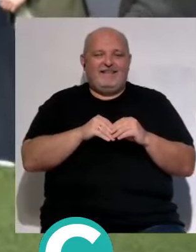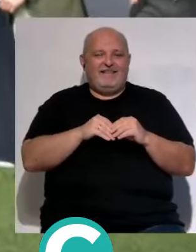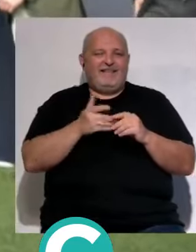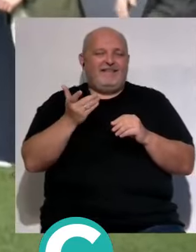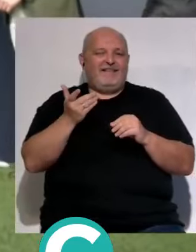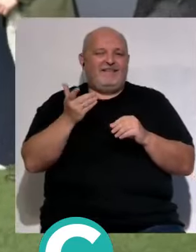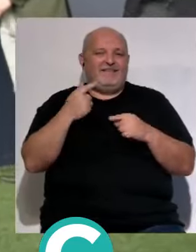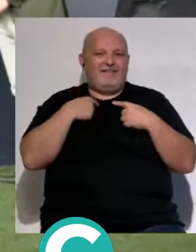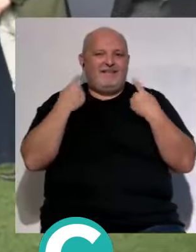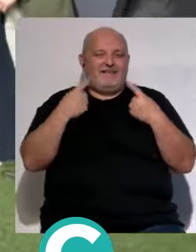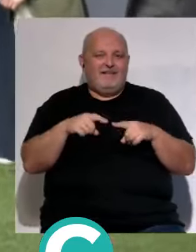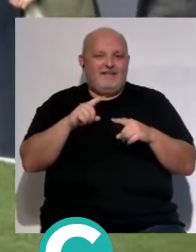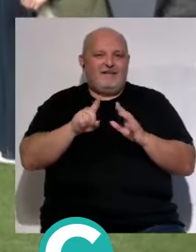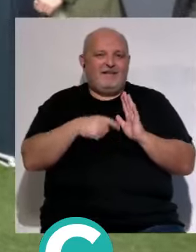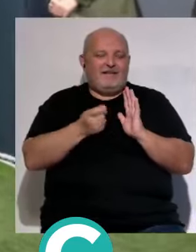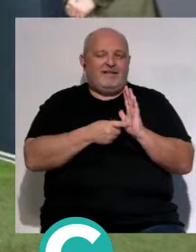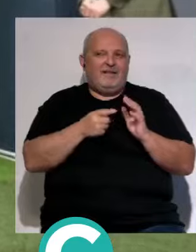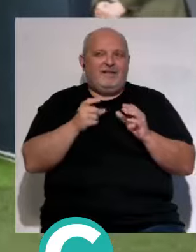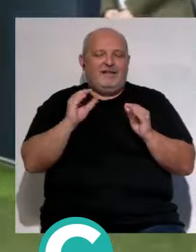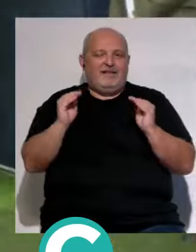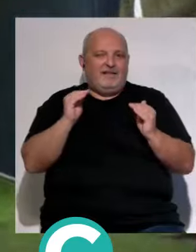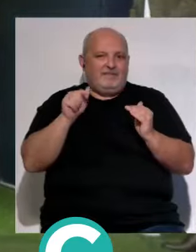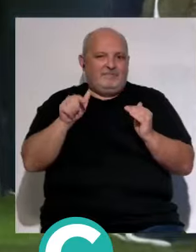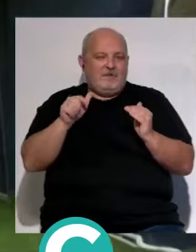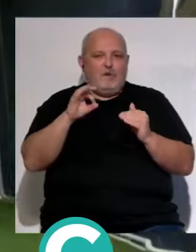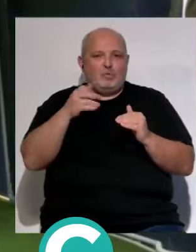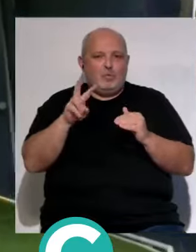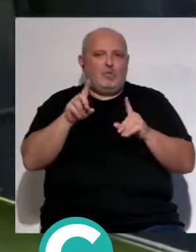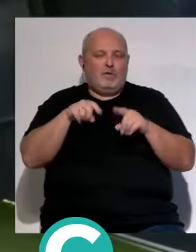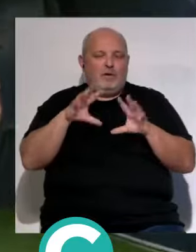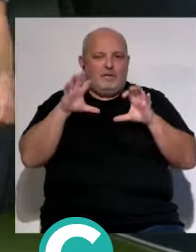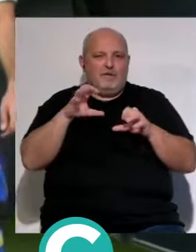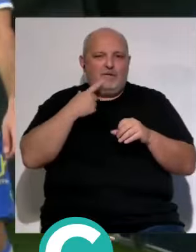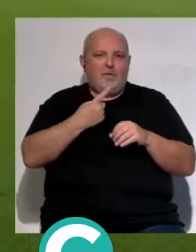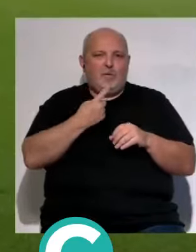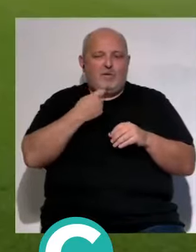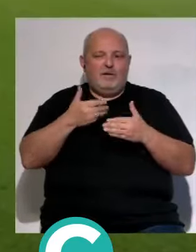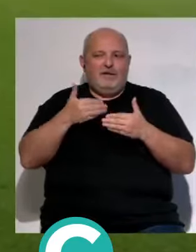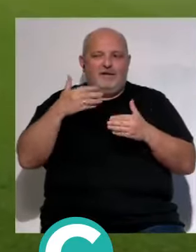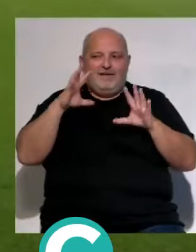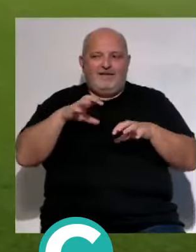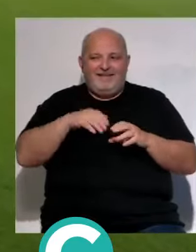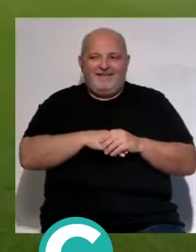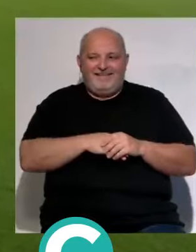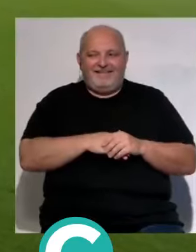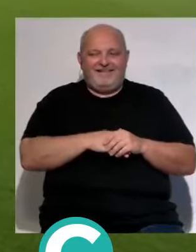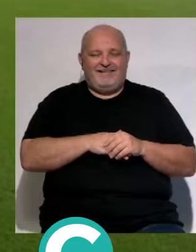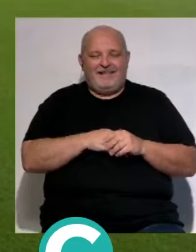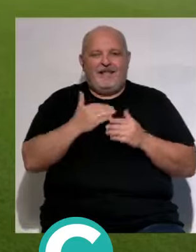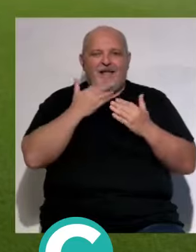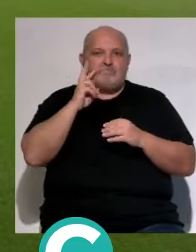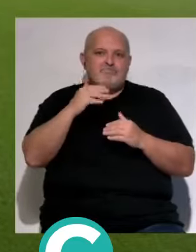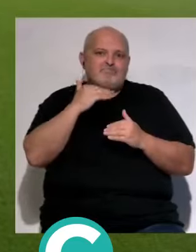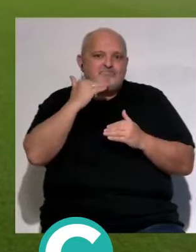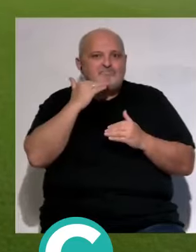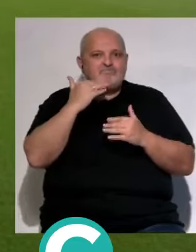el fracaso de absoluto del mercado invierno igual que el Osu que también me aprendió el nombre que también me costó trabajo de aprendérmelo se le vio cositas se le